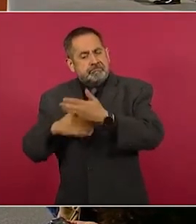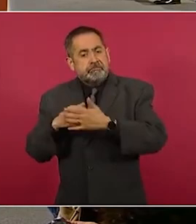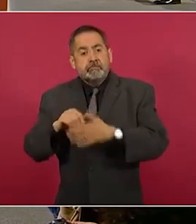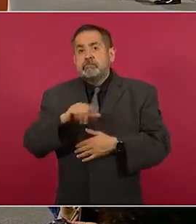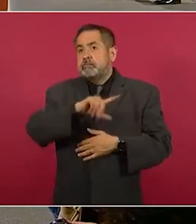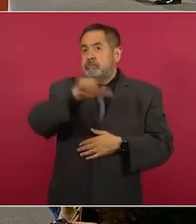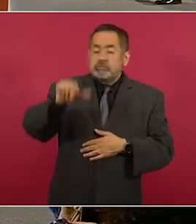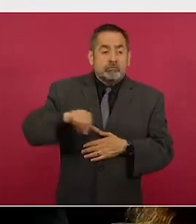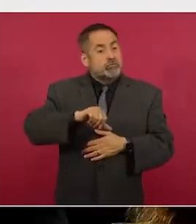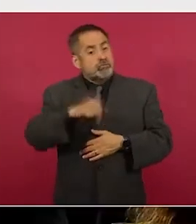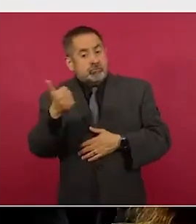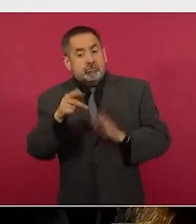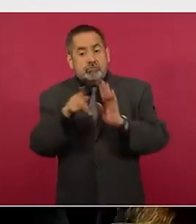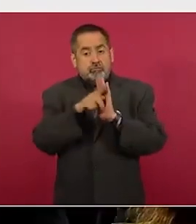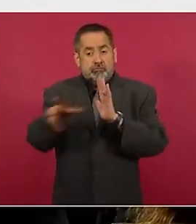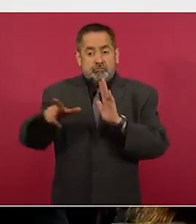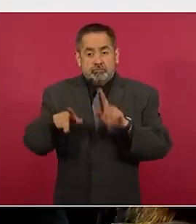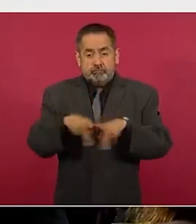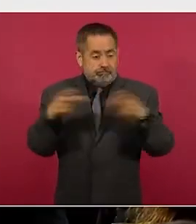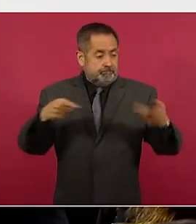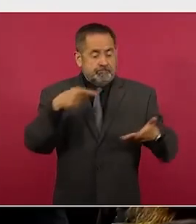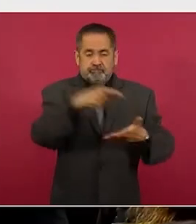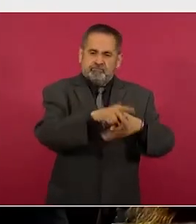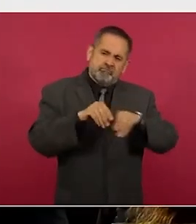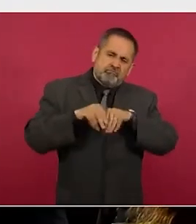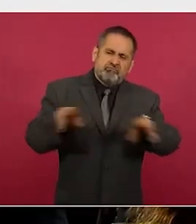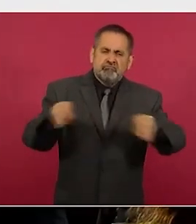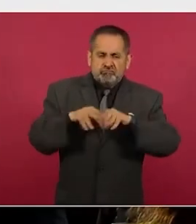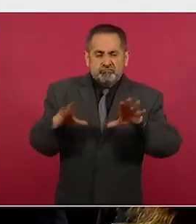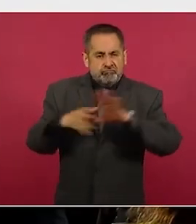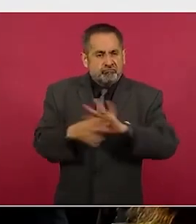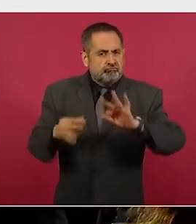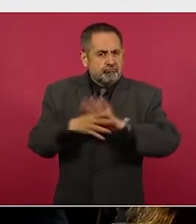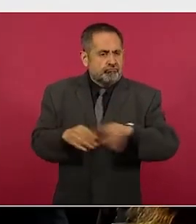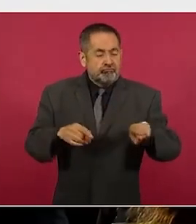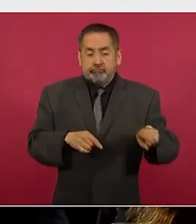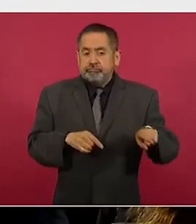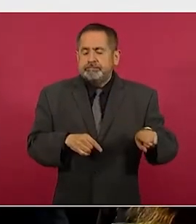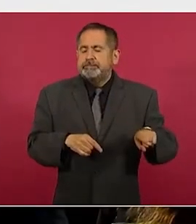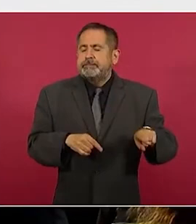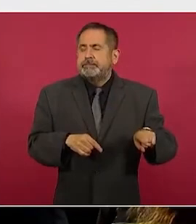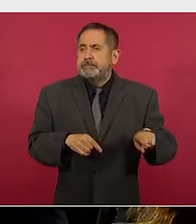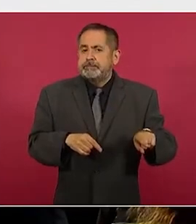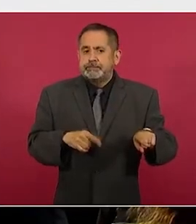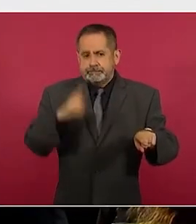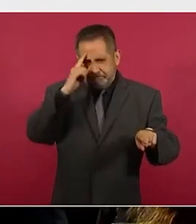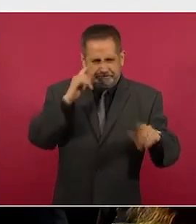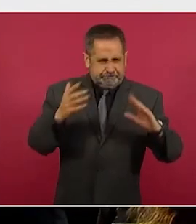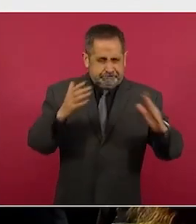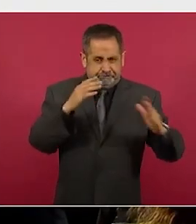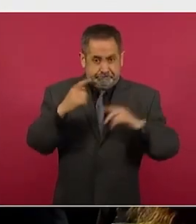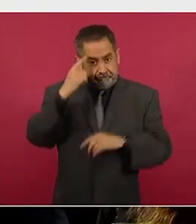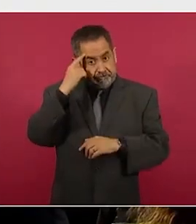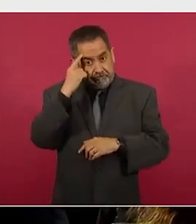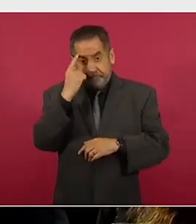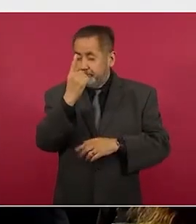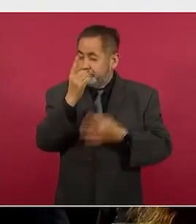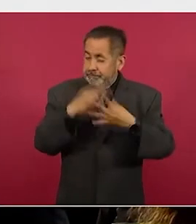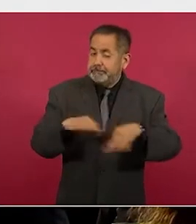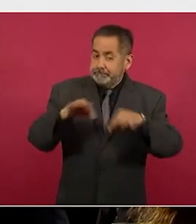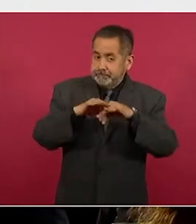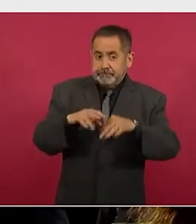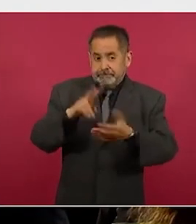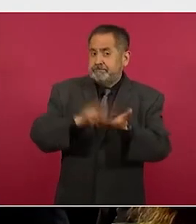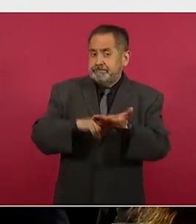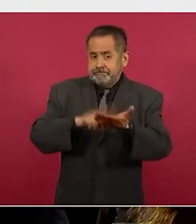periódico que influye para que tengamos en cuenta la importancia de los